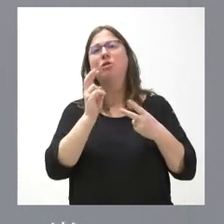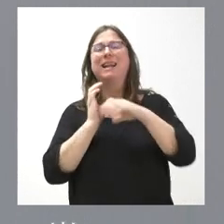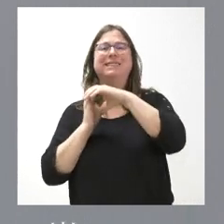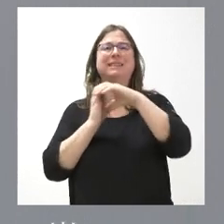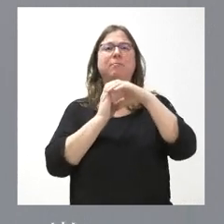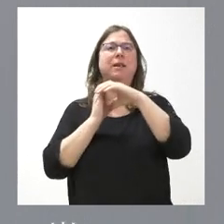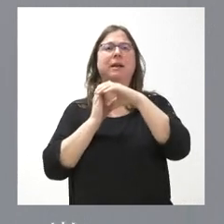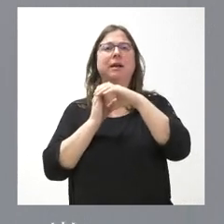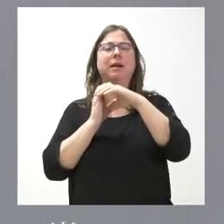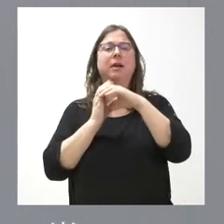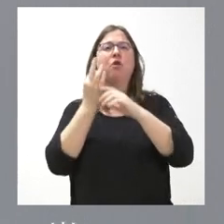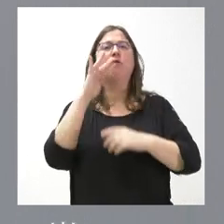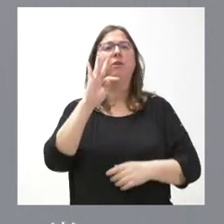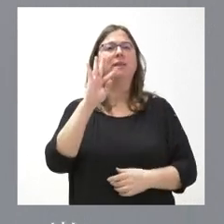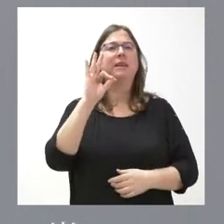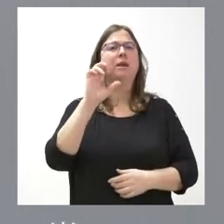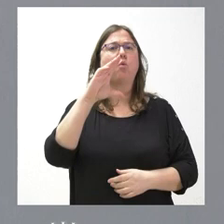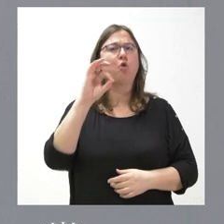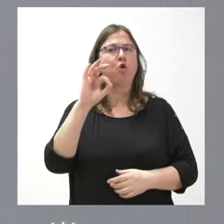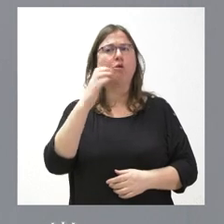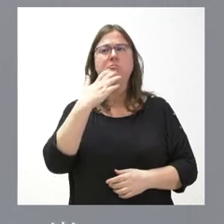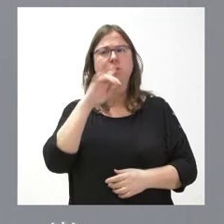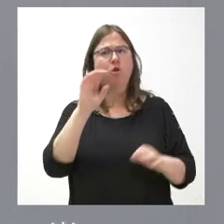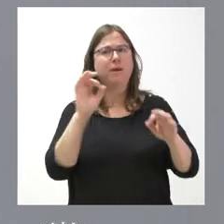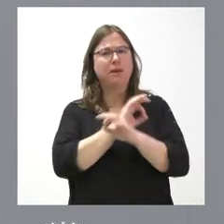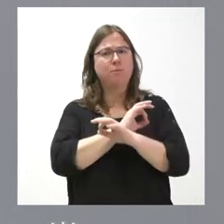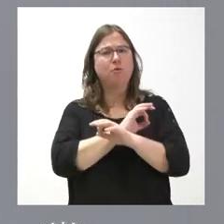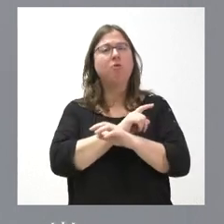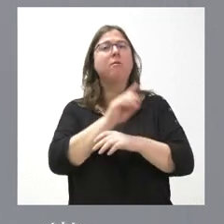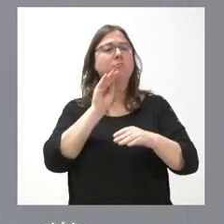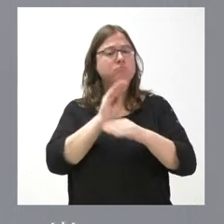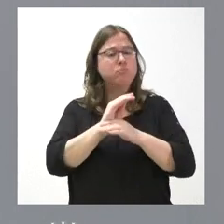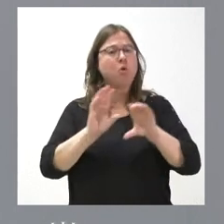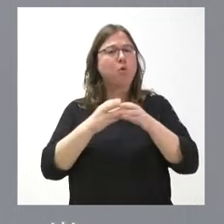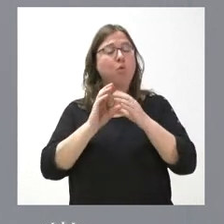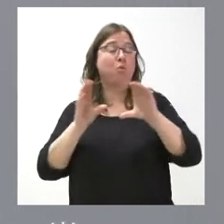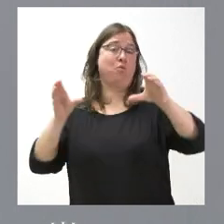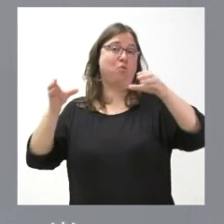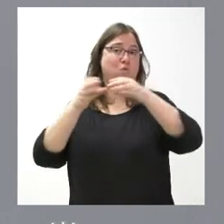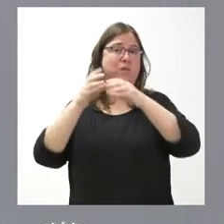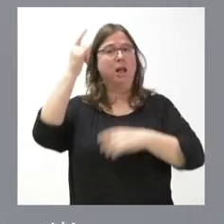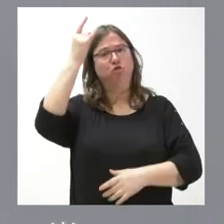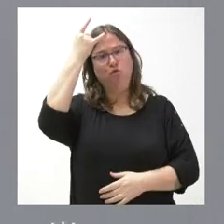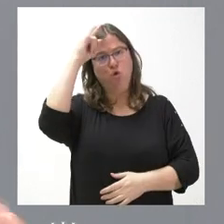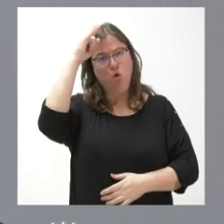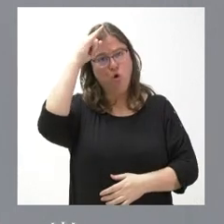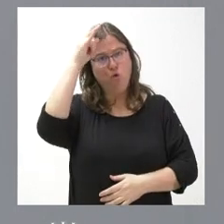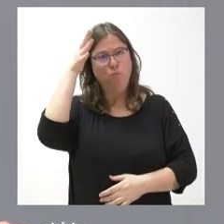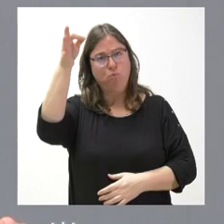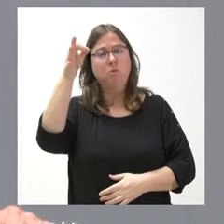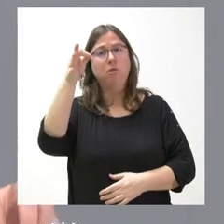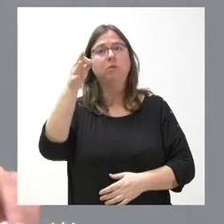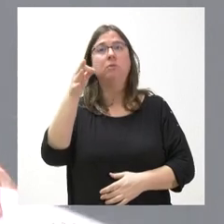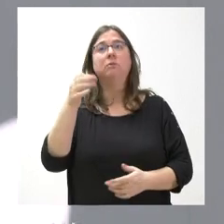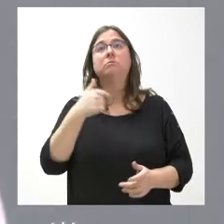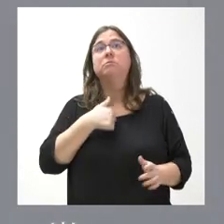Santa de Fuentes Aúco, si no me equivoco. Y también estoy viendo que a la Junta Pro Semana Santa de Toro. No quisiera